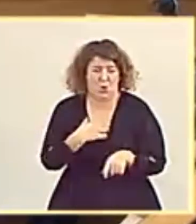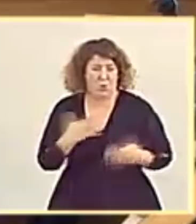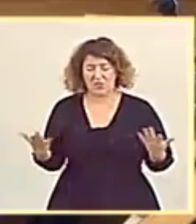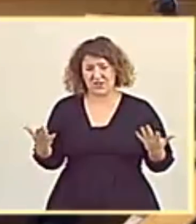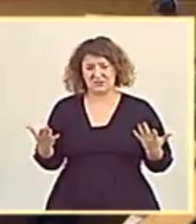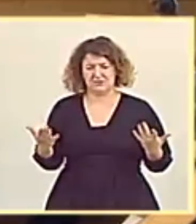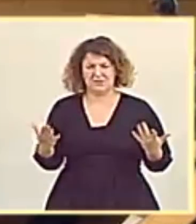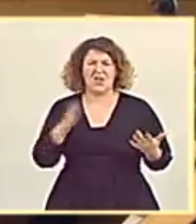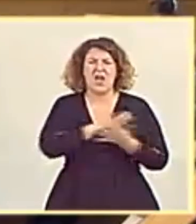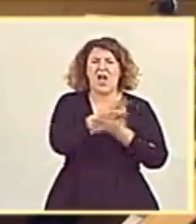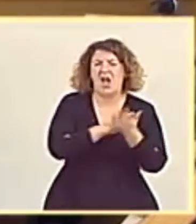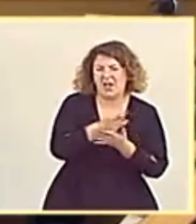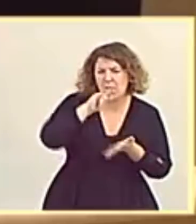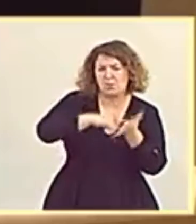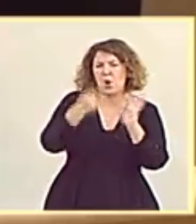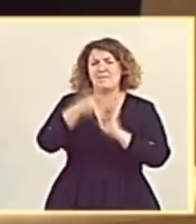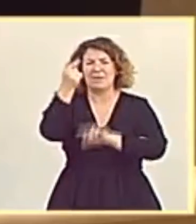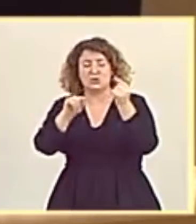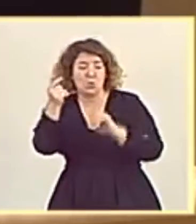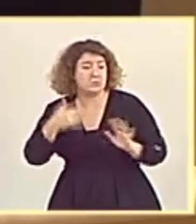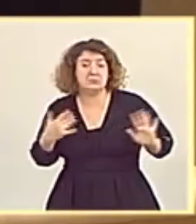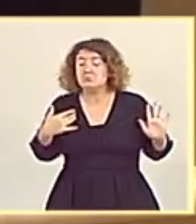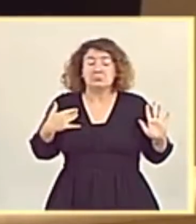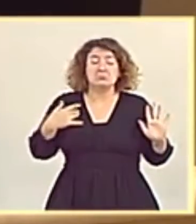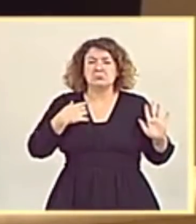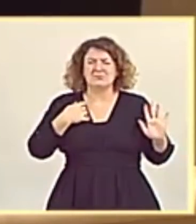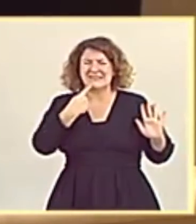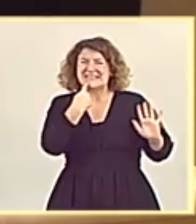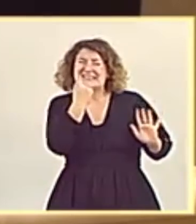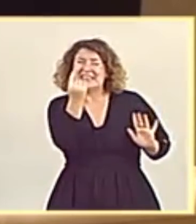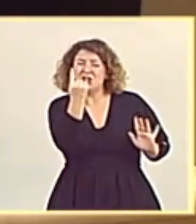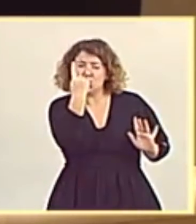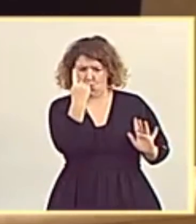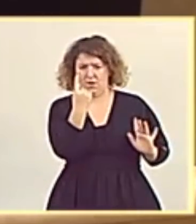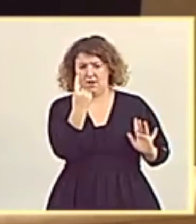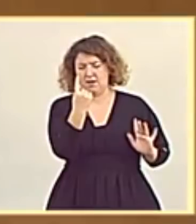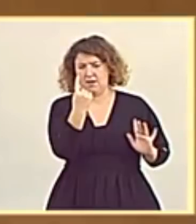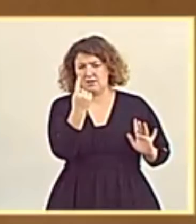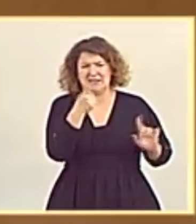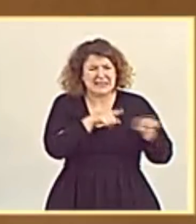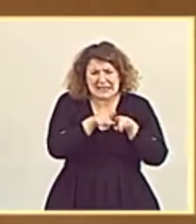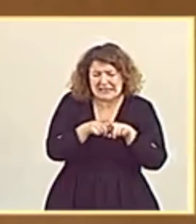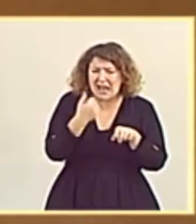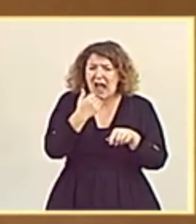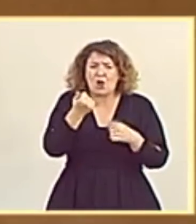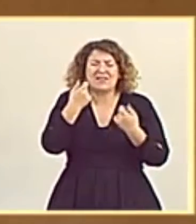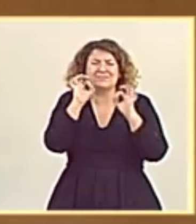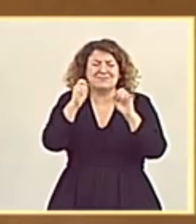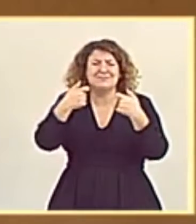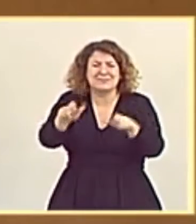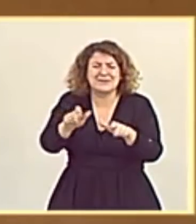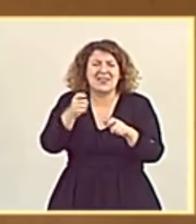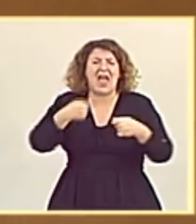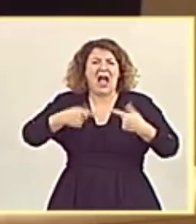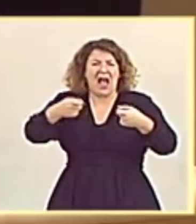Mira que han hablado ustedes ya del proyecto de presupuesto. Yo no le he escuchado ni una sola crítica a ninguna partida de gasto. Ninguna.